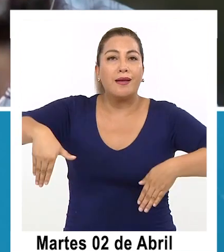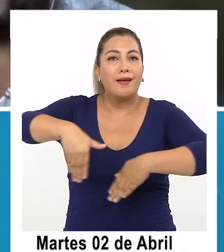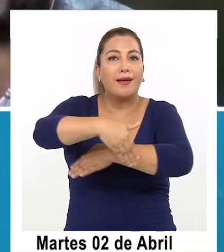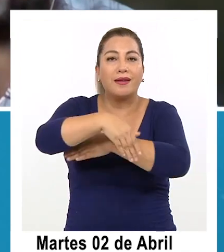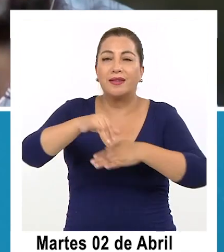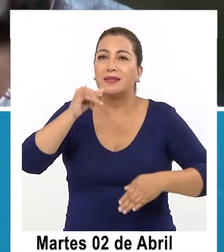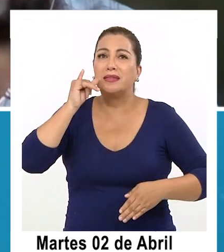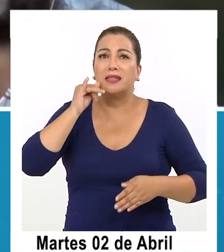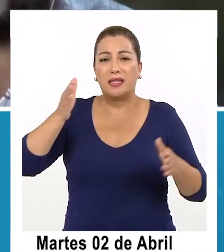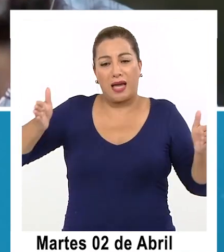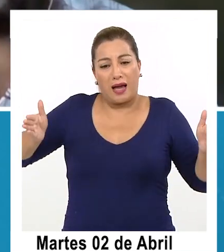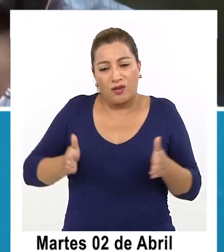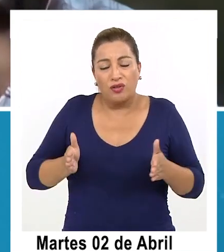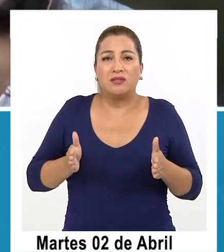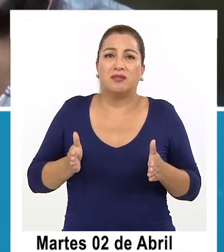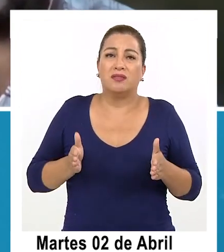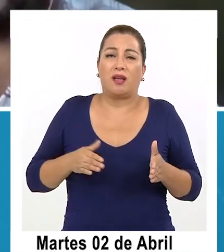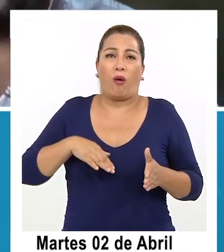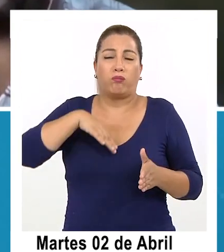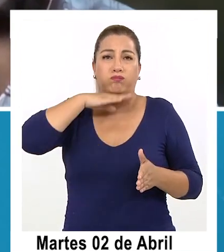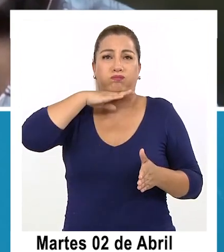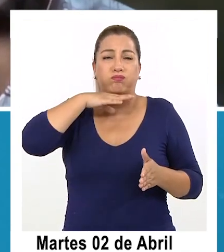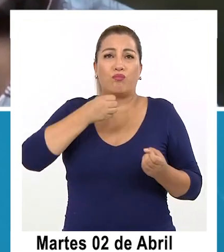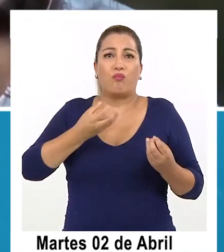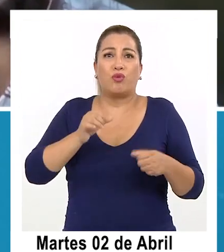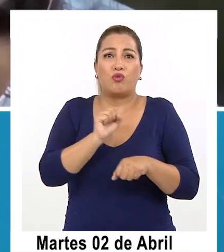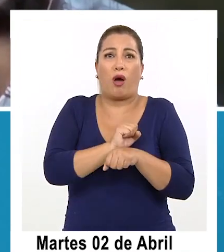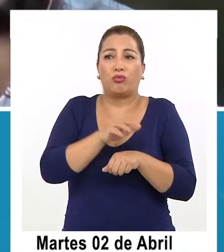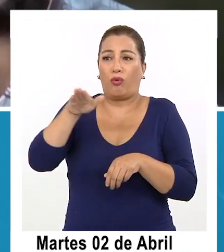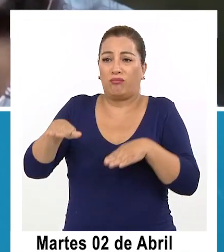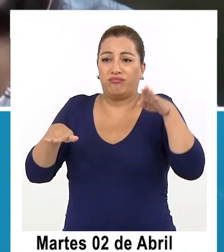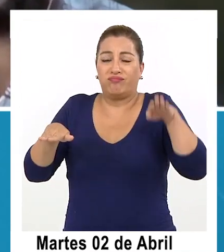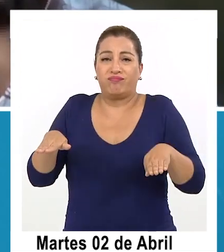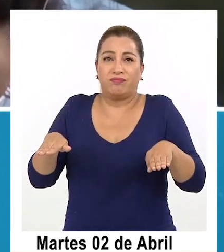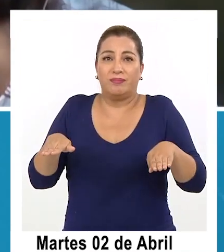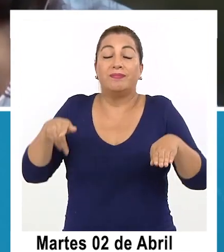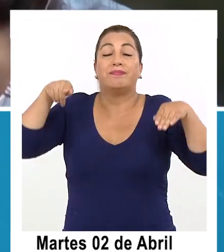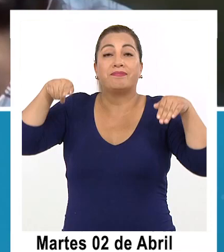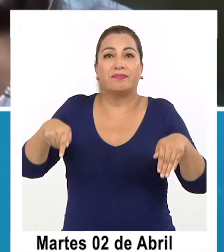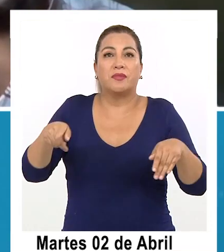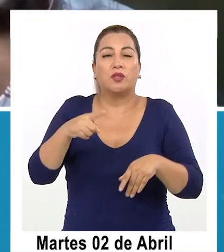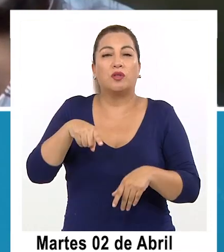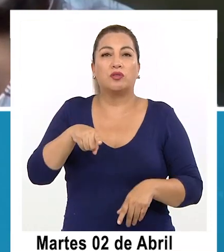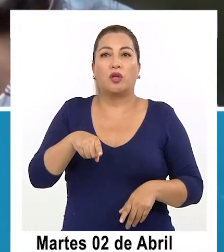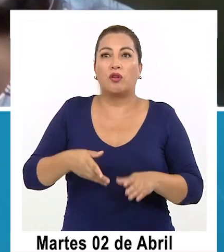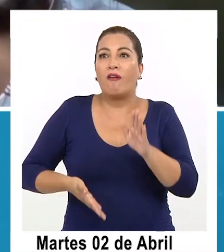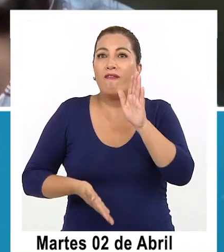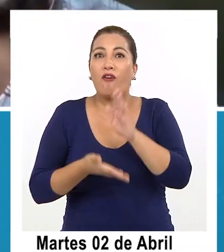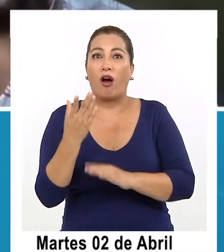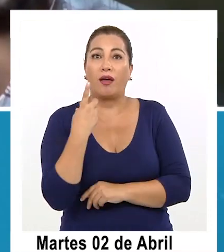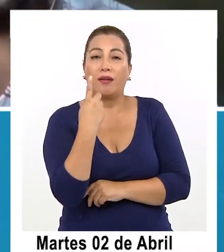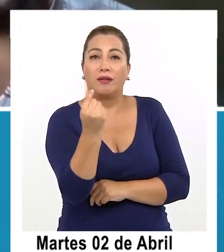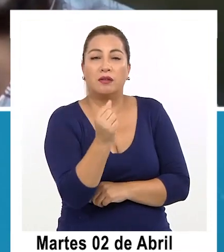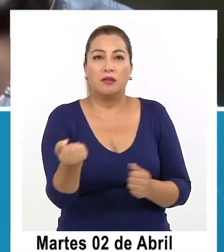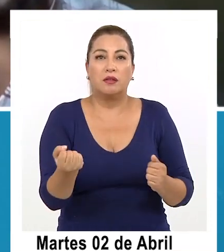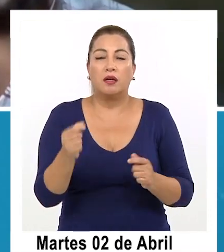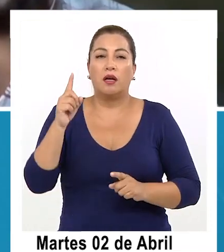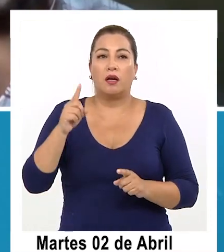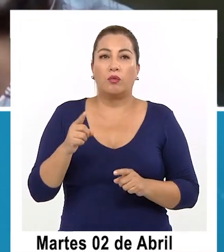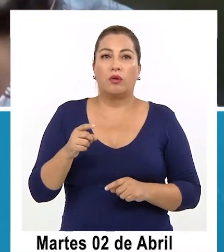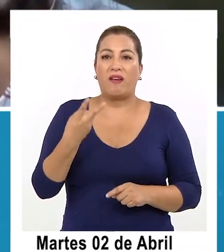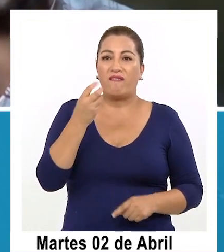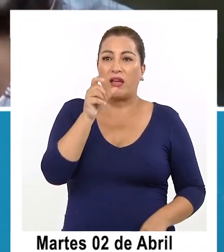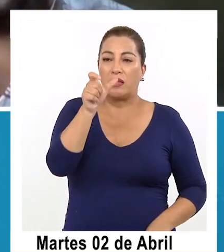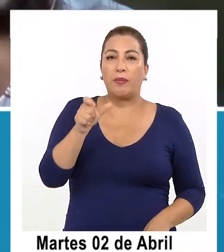de Iquique son bastante estrechas está saturado de automóviles estacionados entonces cuando uno calcula las vías de evacuación dice ya aquí tengo